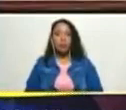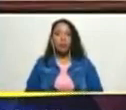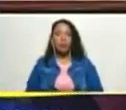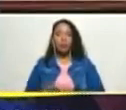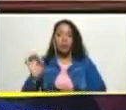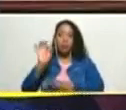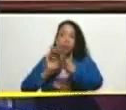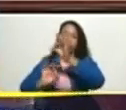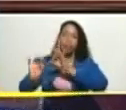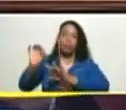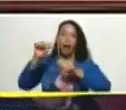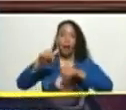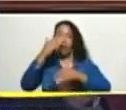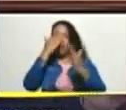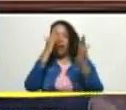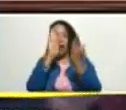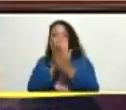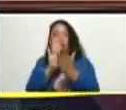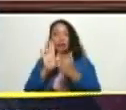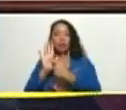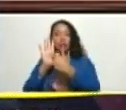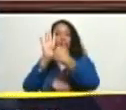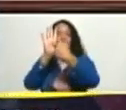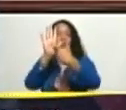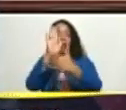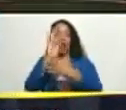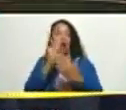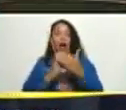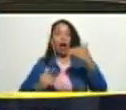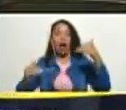aquí frente al más alto nivel del gobierno